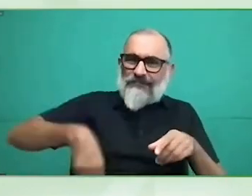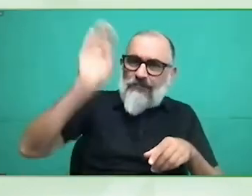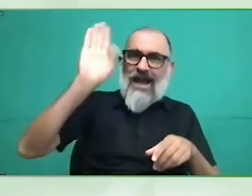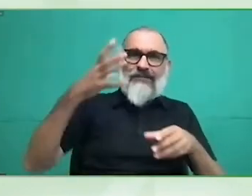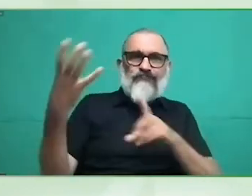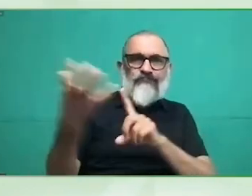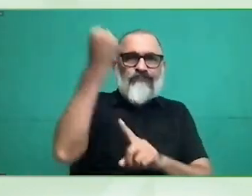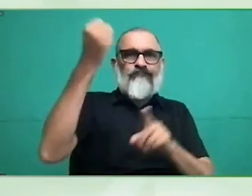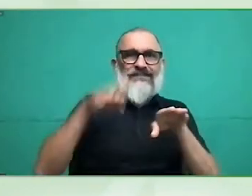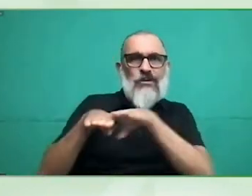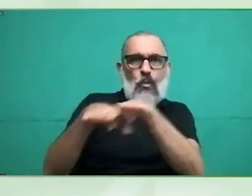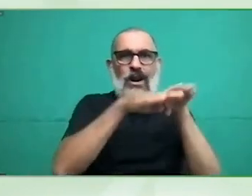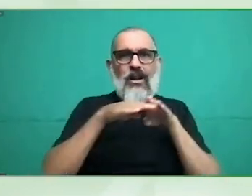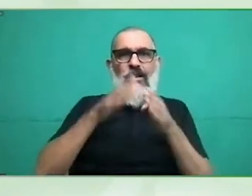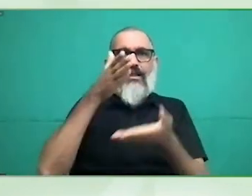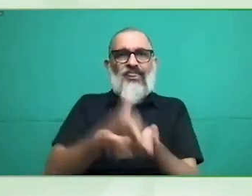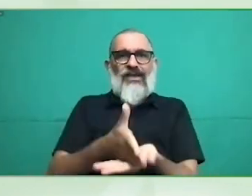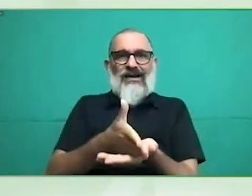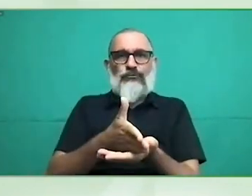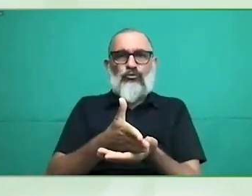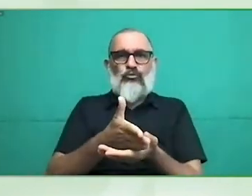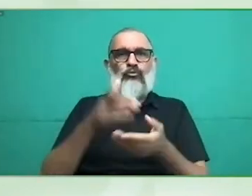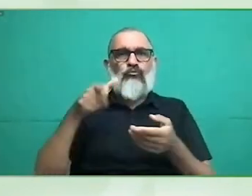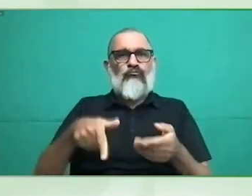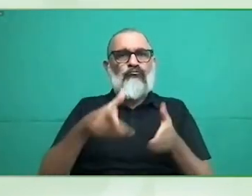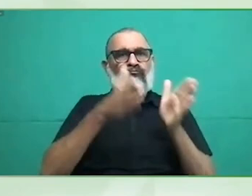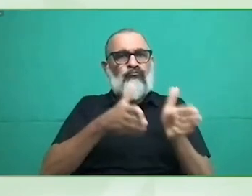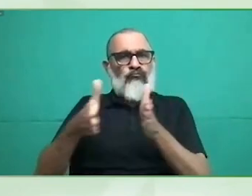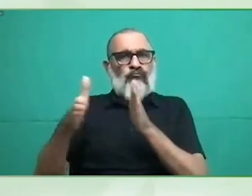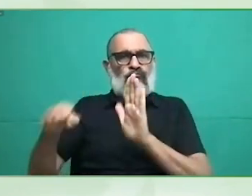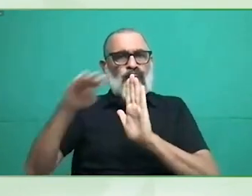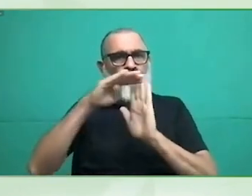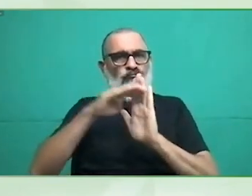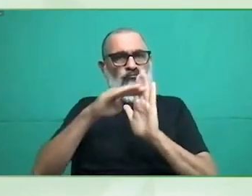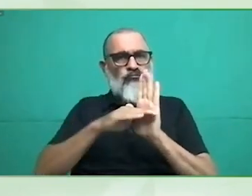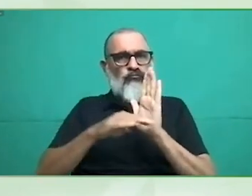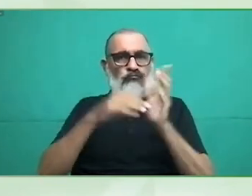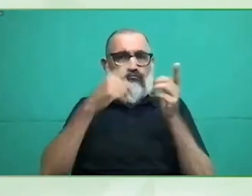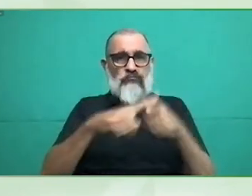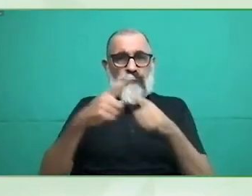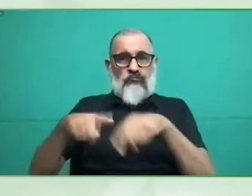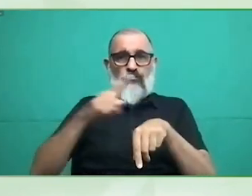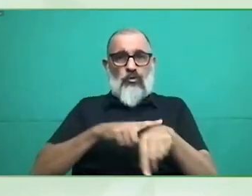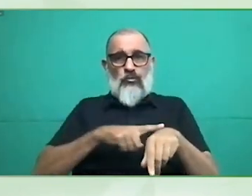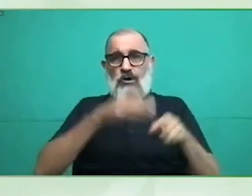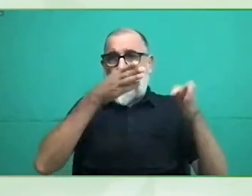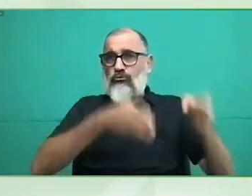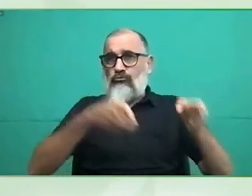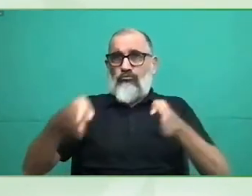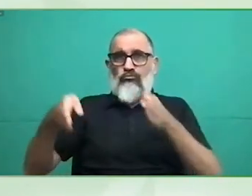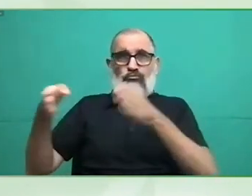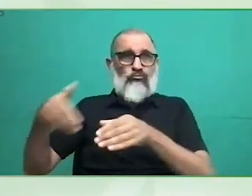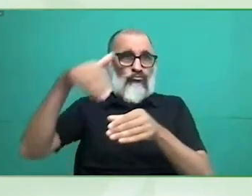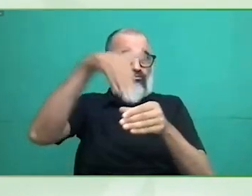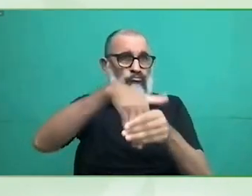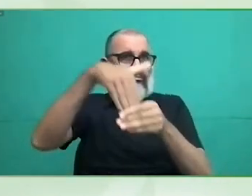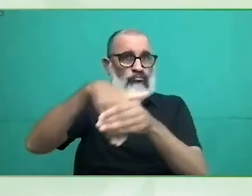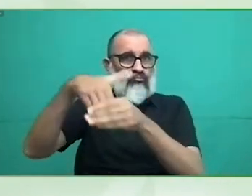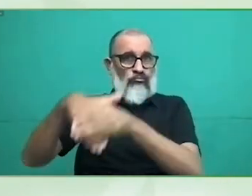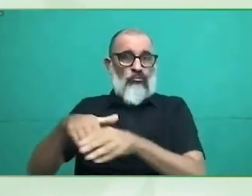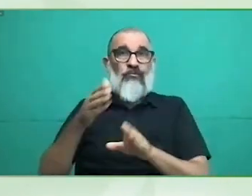en distintos momentos del proceso electoral antes de las elecciones se deben de garantizar que